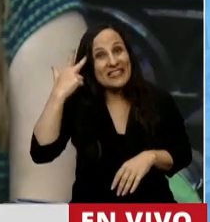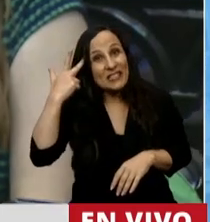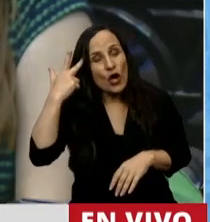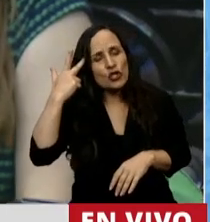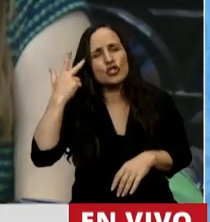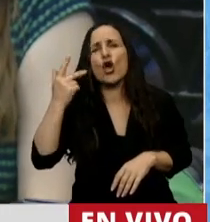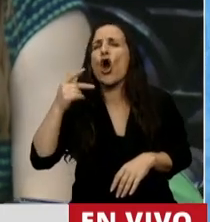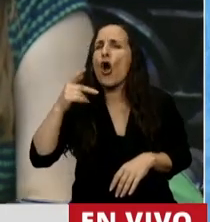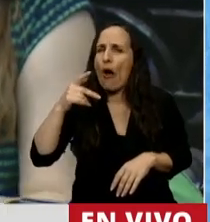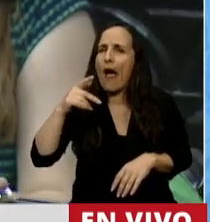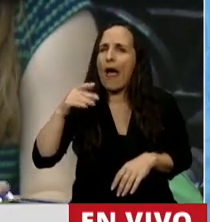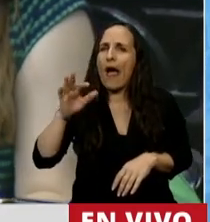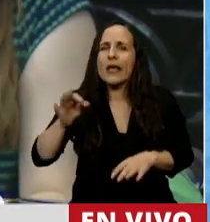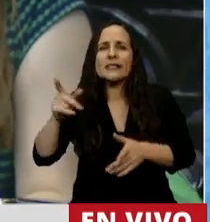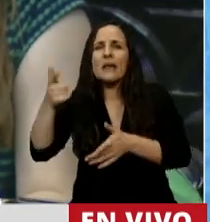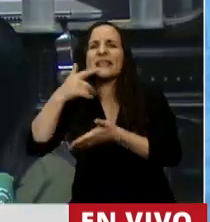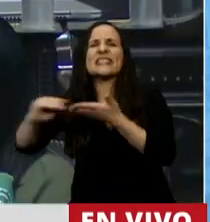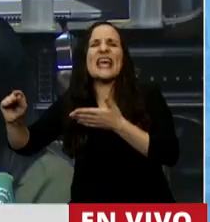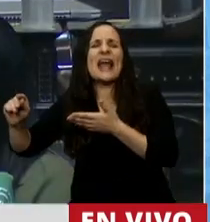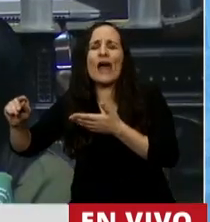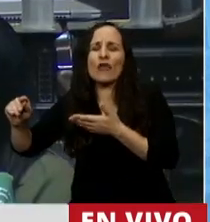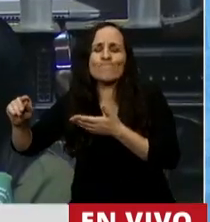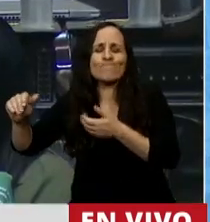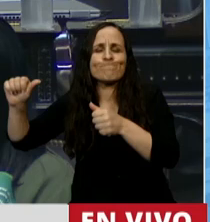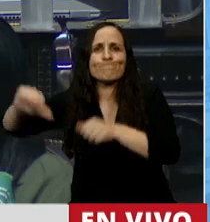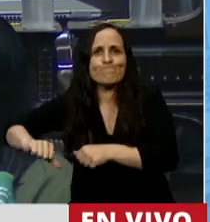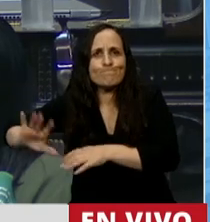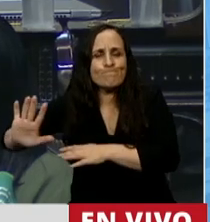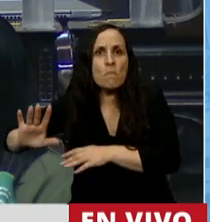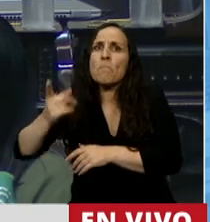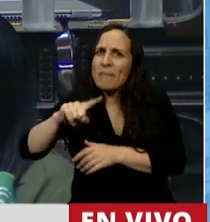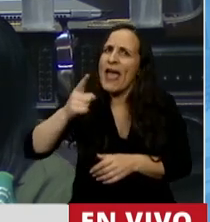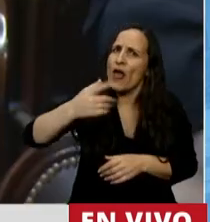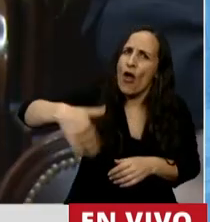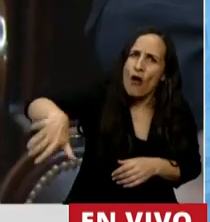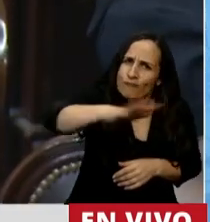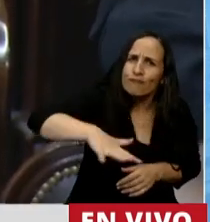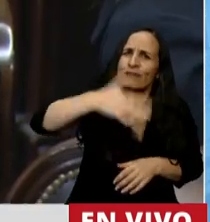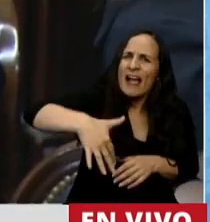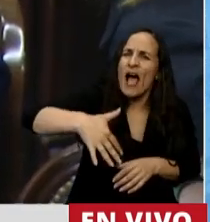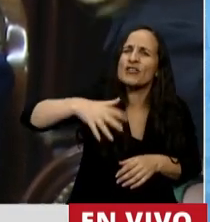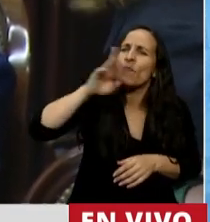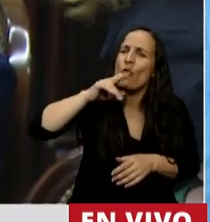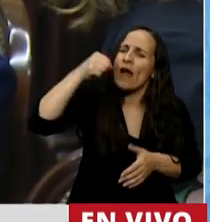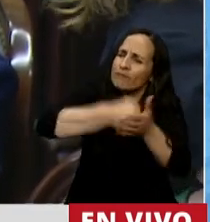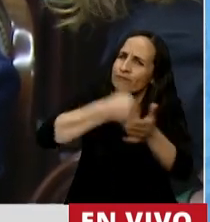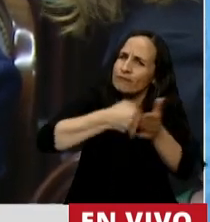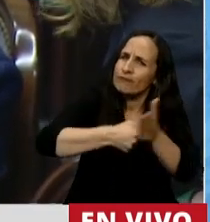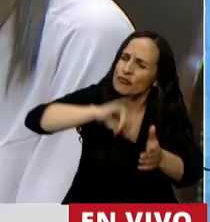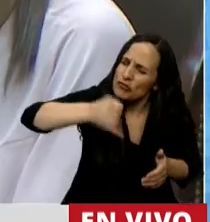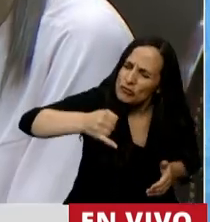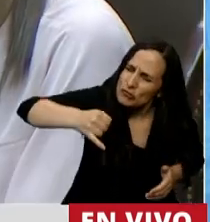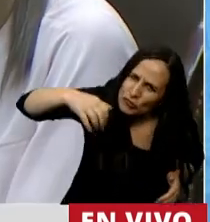se había perdido en el Senado lo habíamos ganado en las calles y lo habían ganado las mujeres argentinas en su lucha.